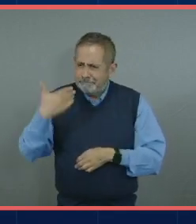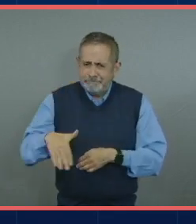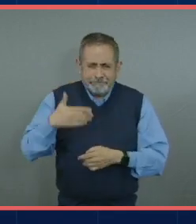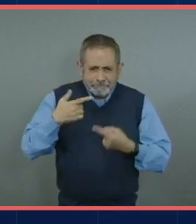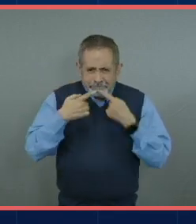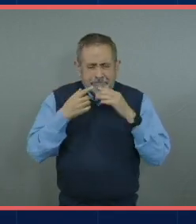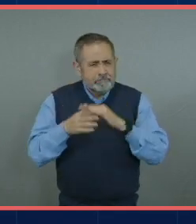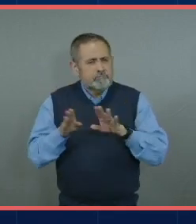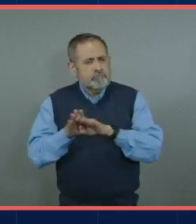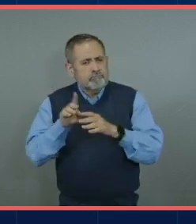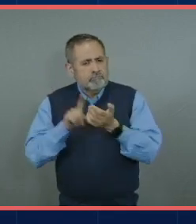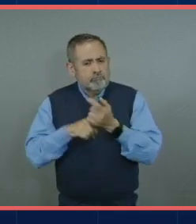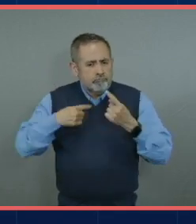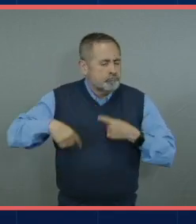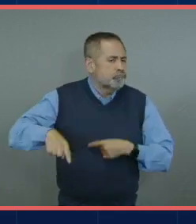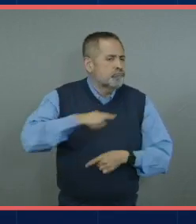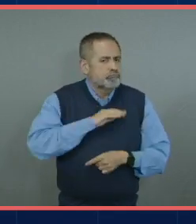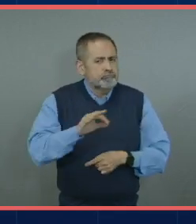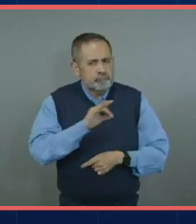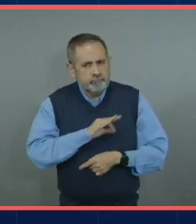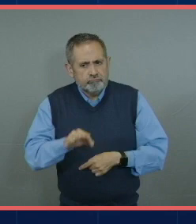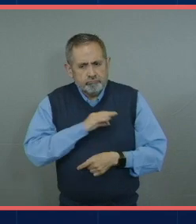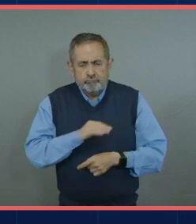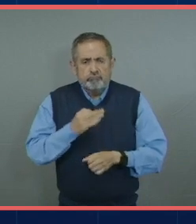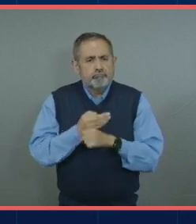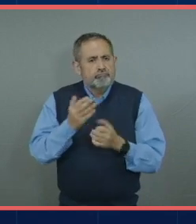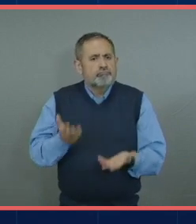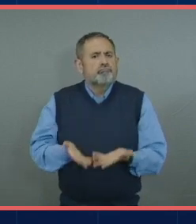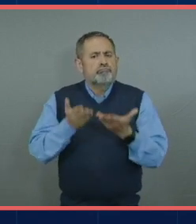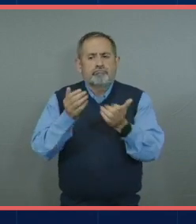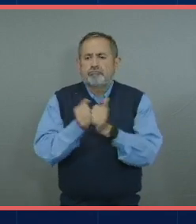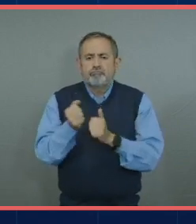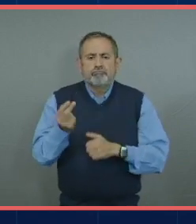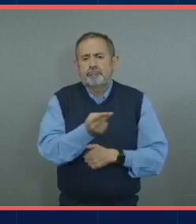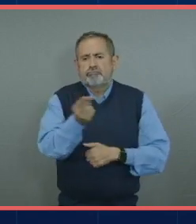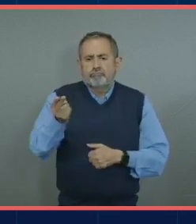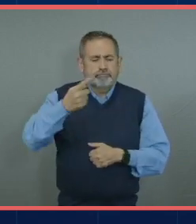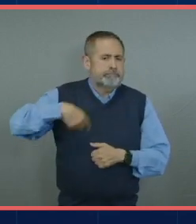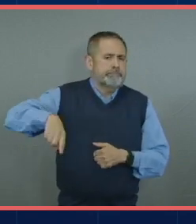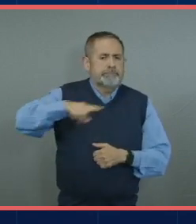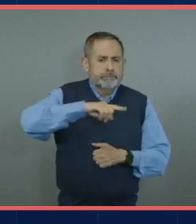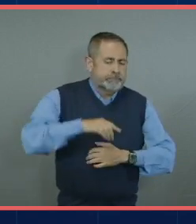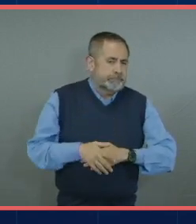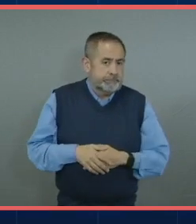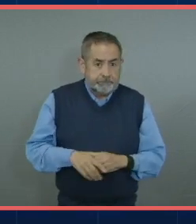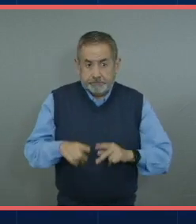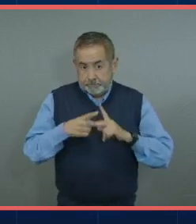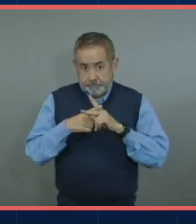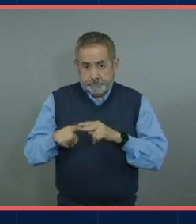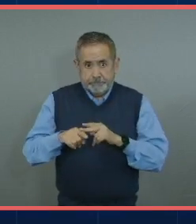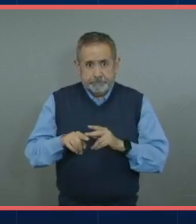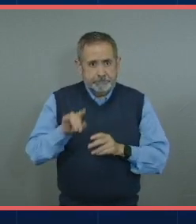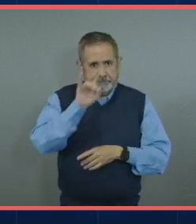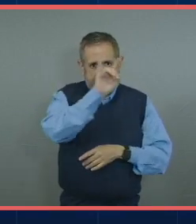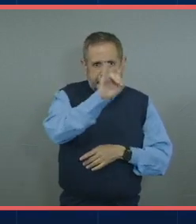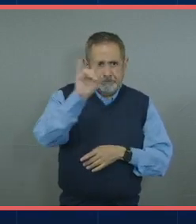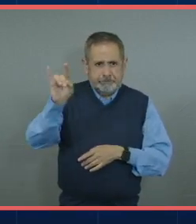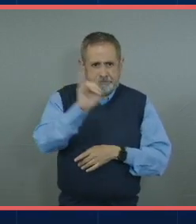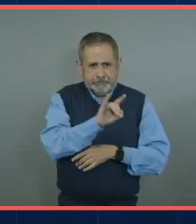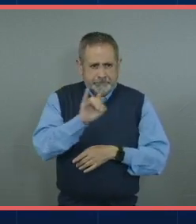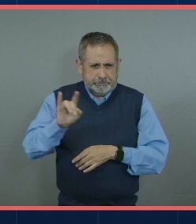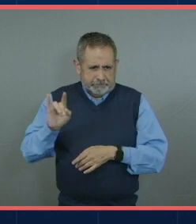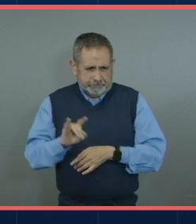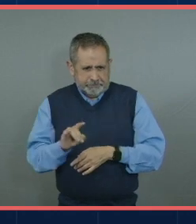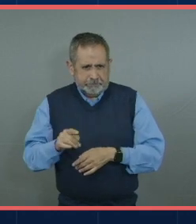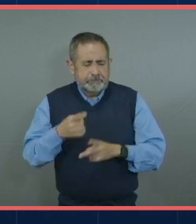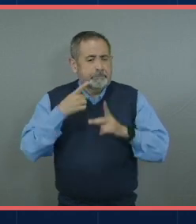lo somos, y hoy queremos compartir un poco de eso con todos ustedes. Para empezar con el panel, me gustaría empezar